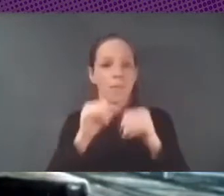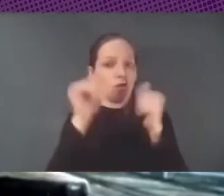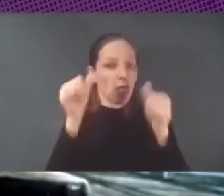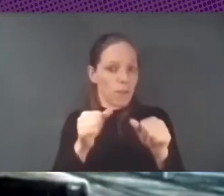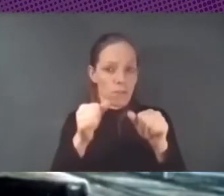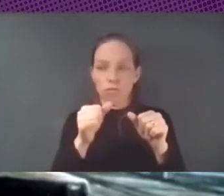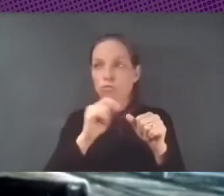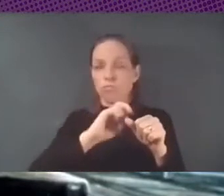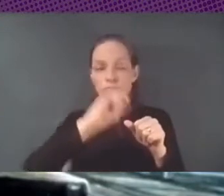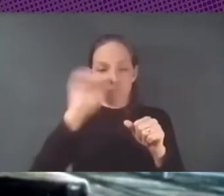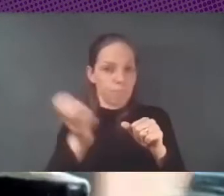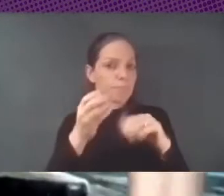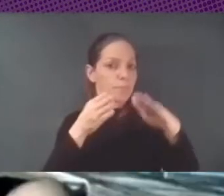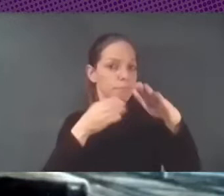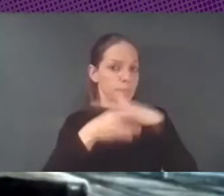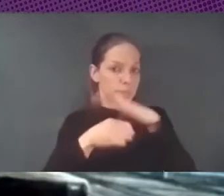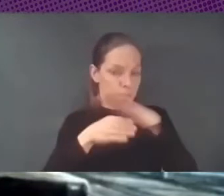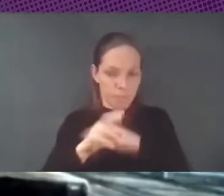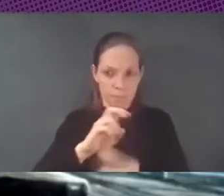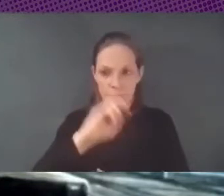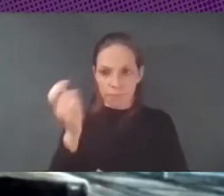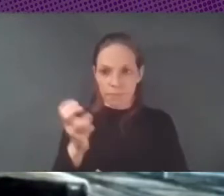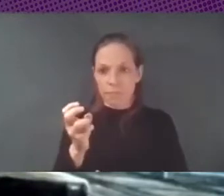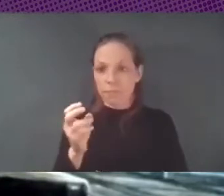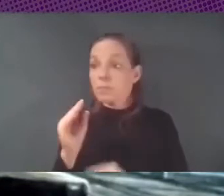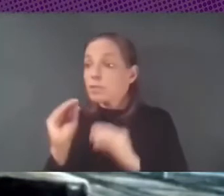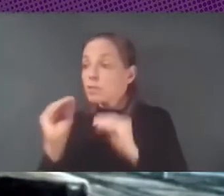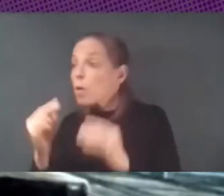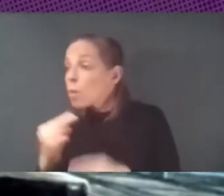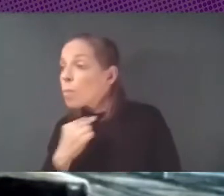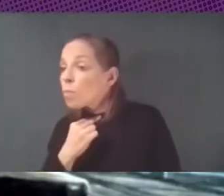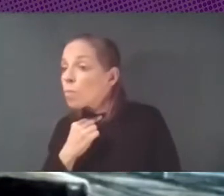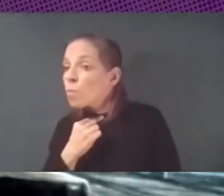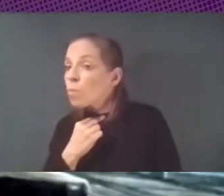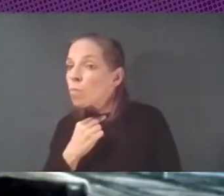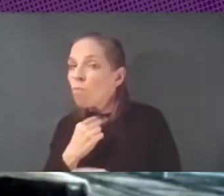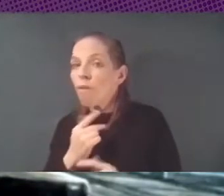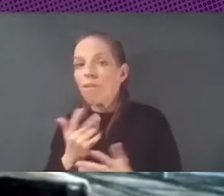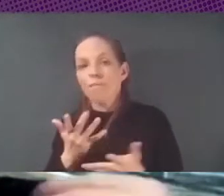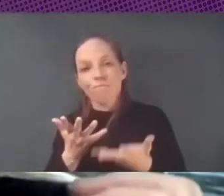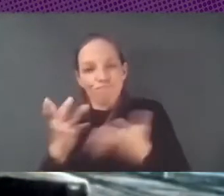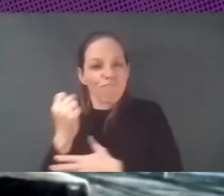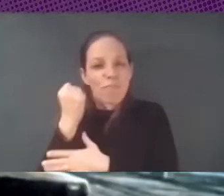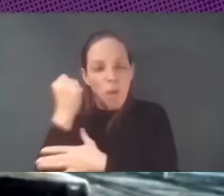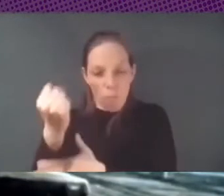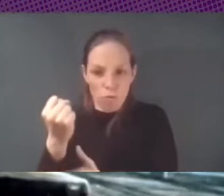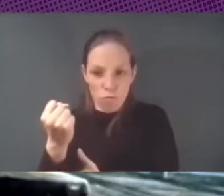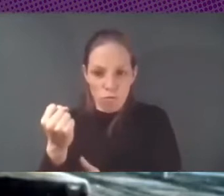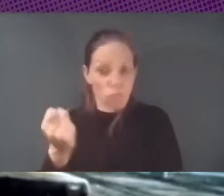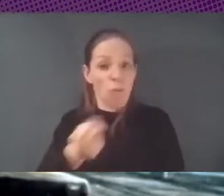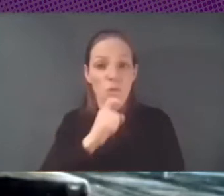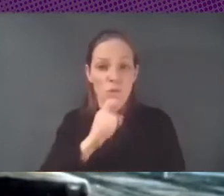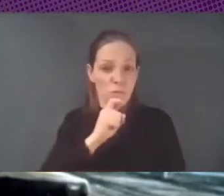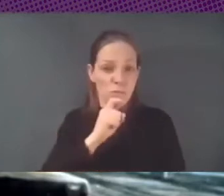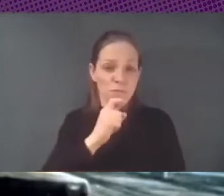través de brindar estas voces un megáfono como se puede, se hace a través de un montón de